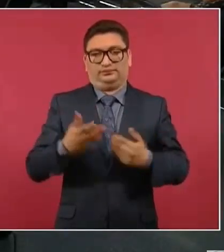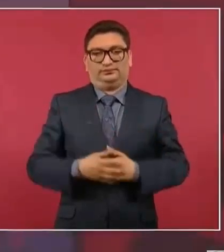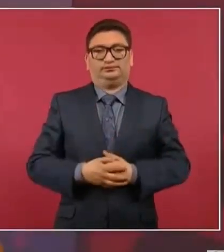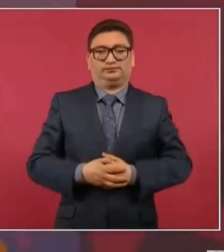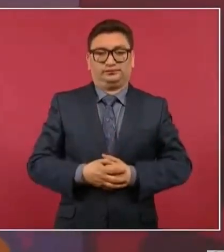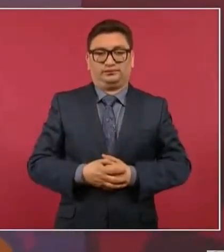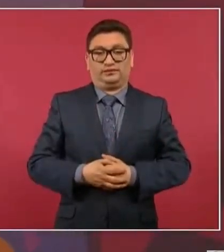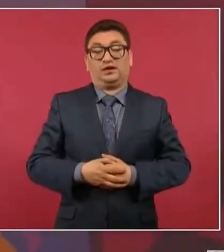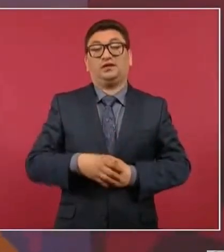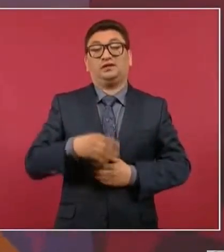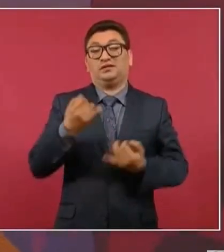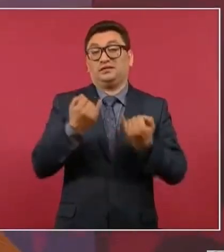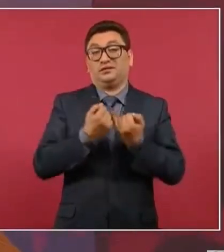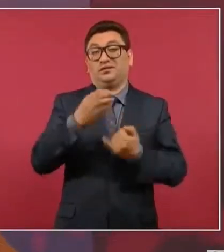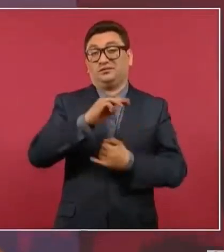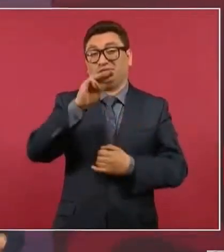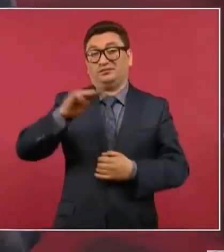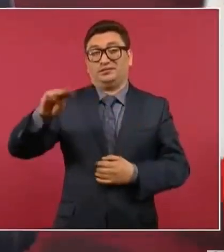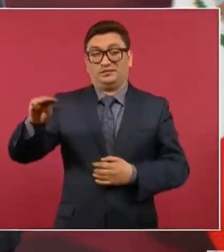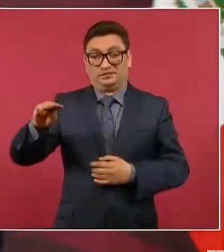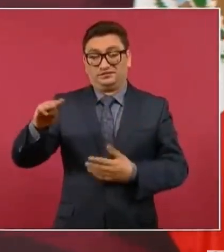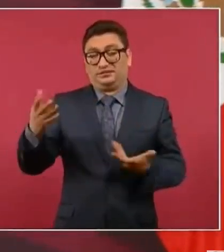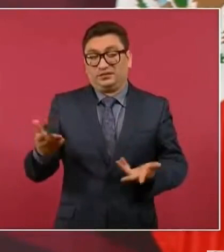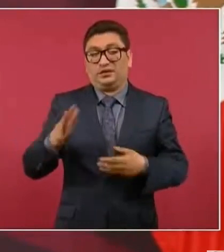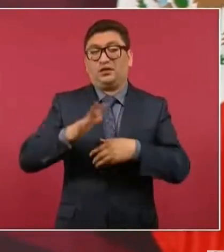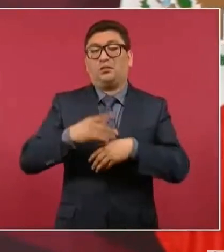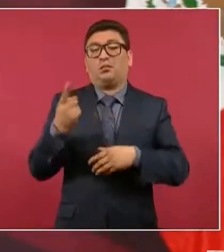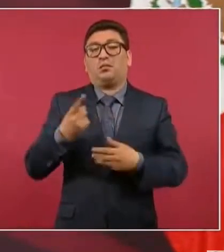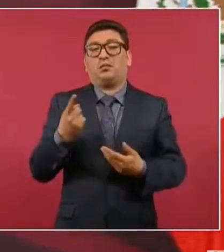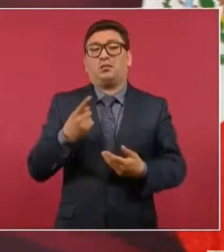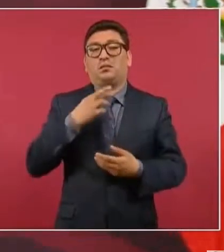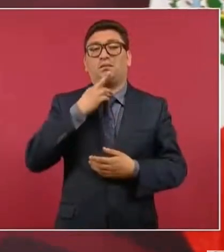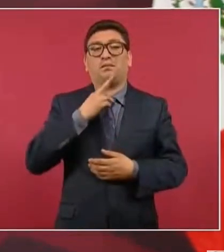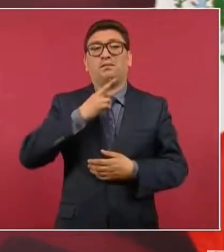¿Y de Michoacá? ¿Por qué no